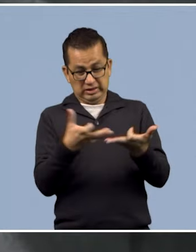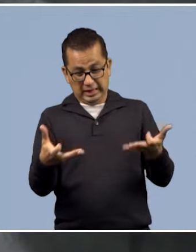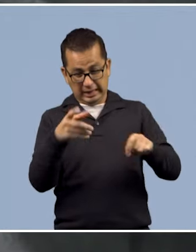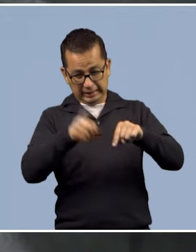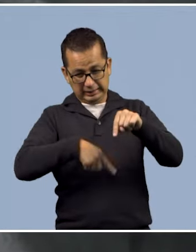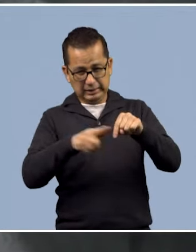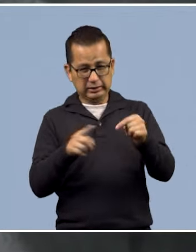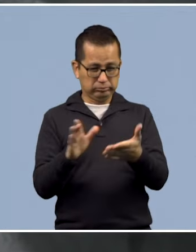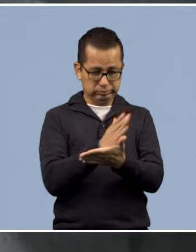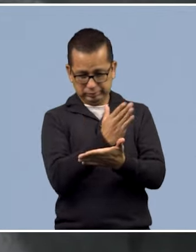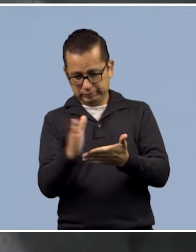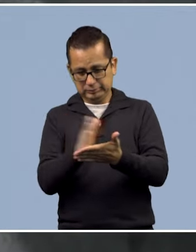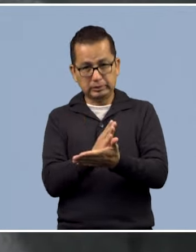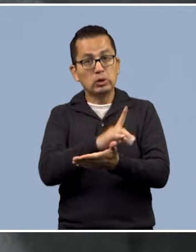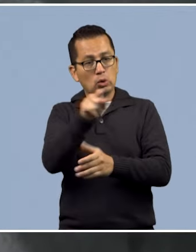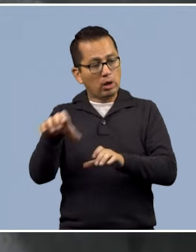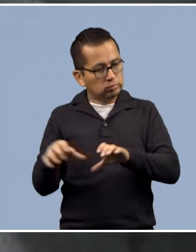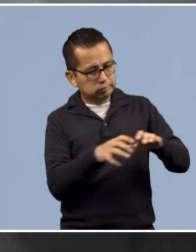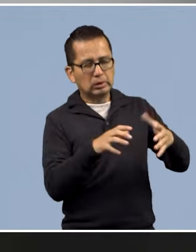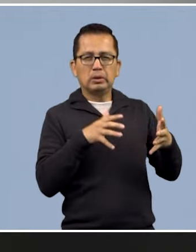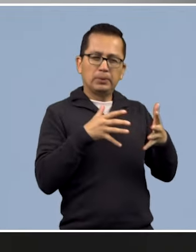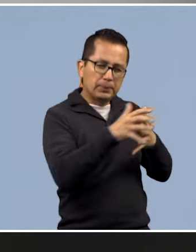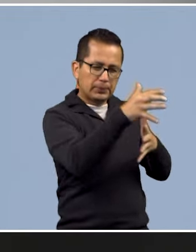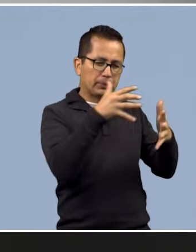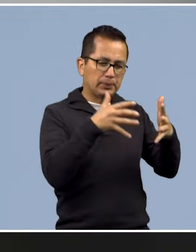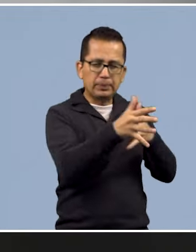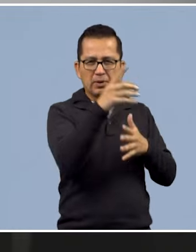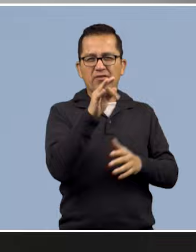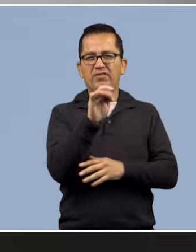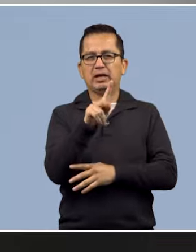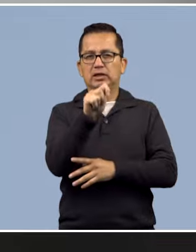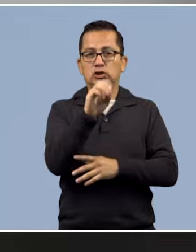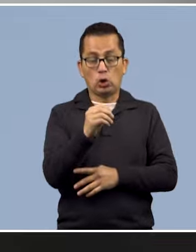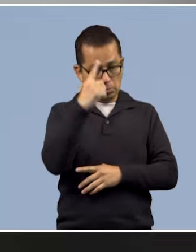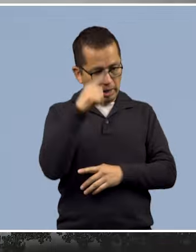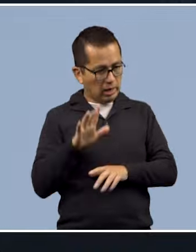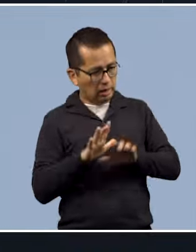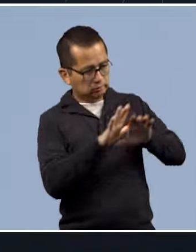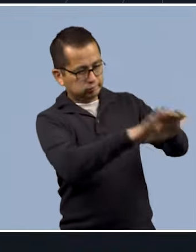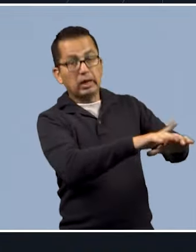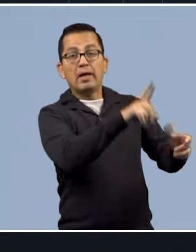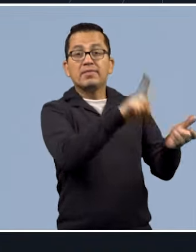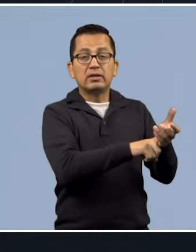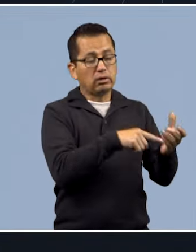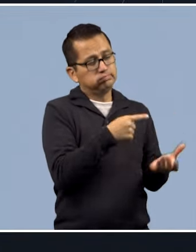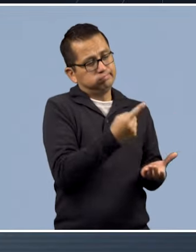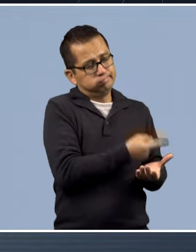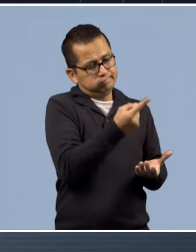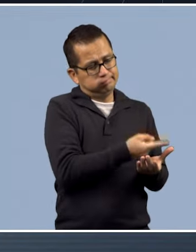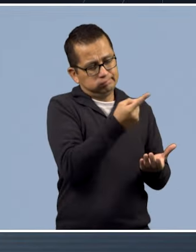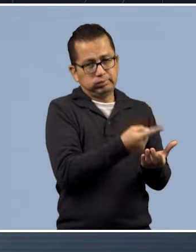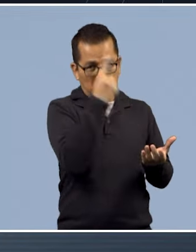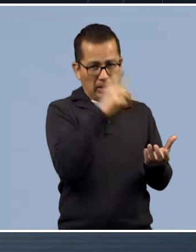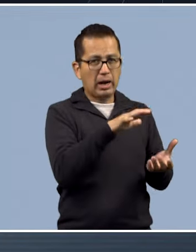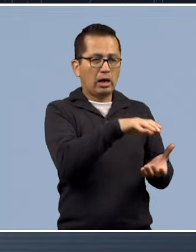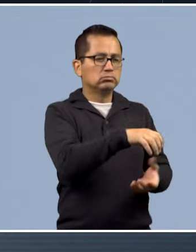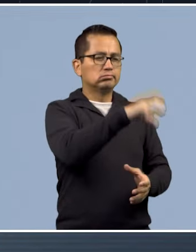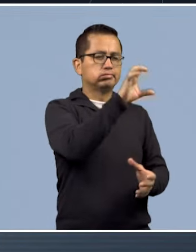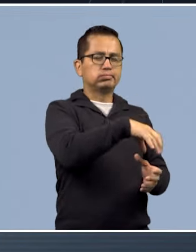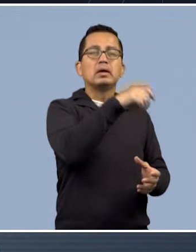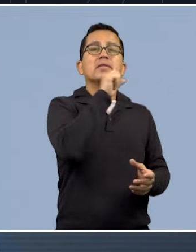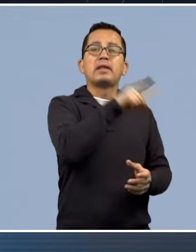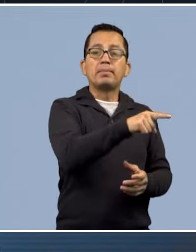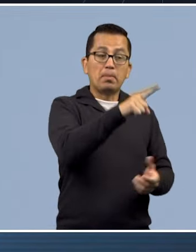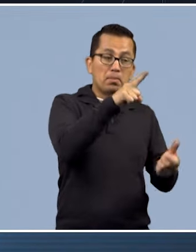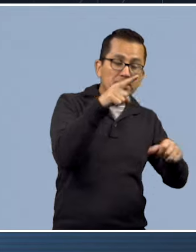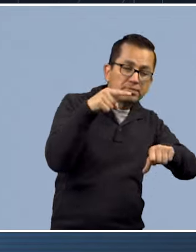posteriormente se traslada a un filtro y a un tanque de almacenamiento equipado con un reductor de turbulencia, un flotador, un